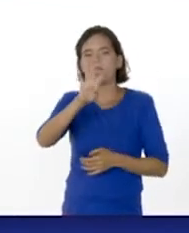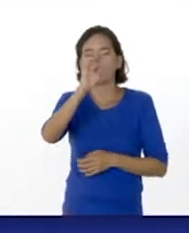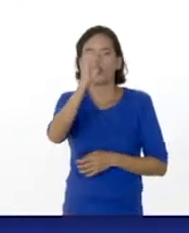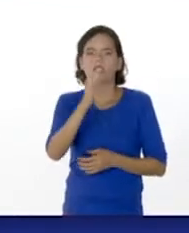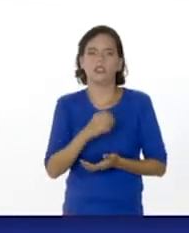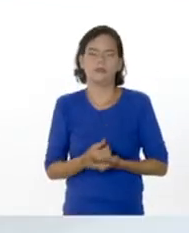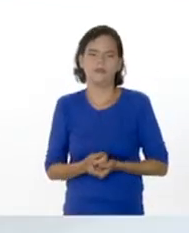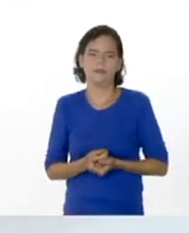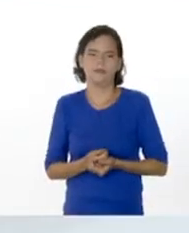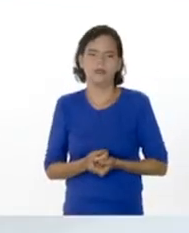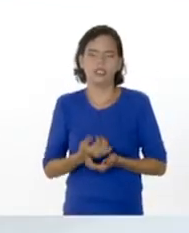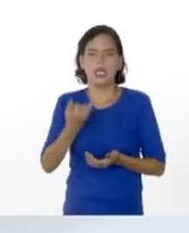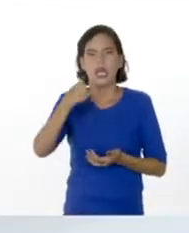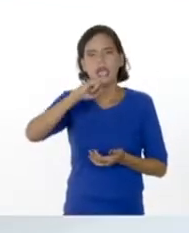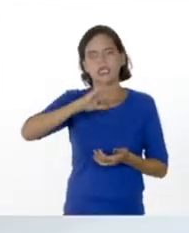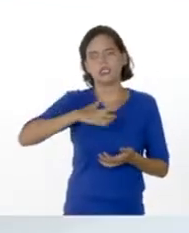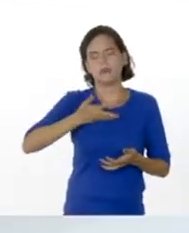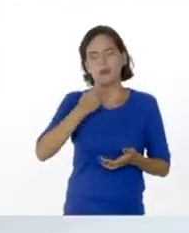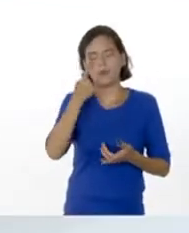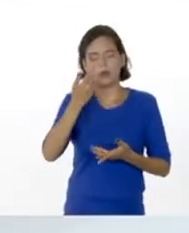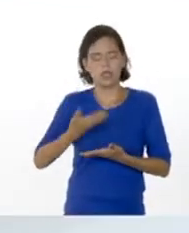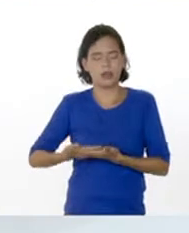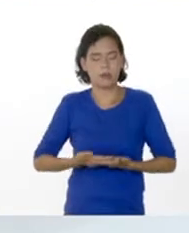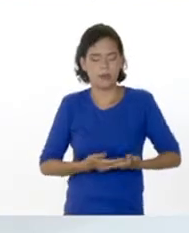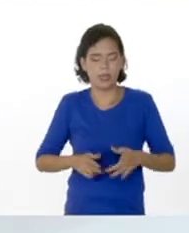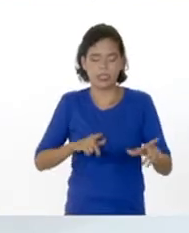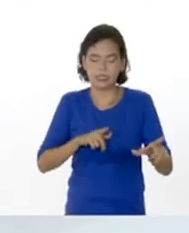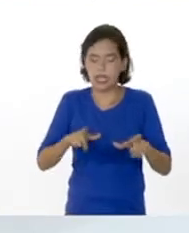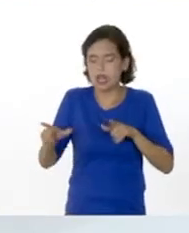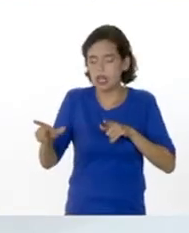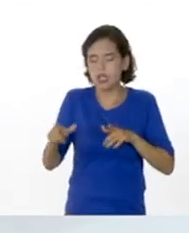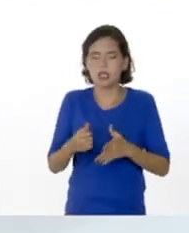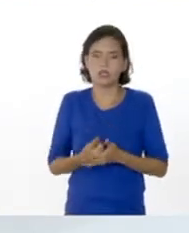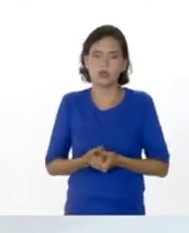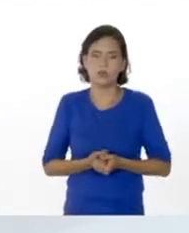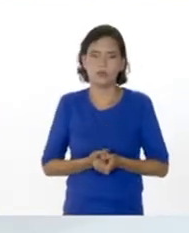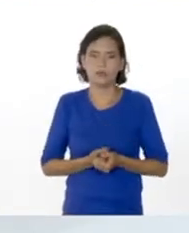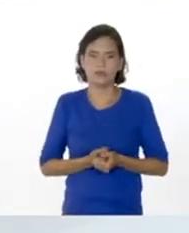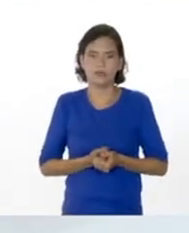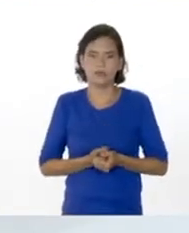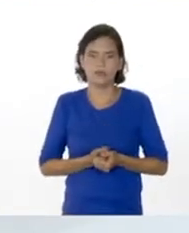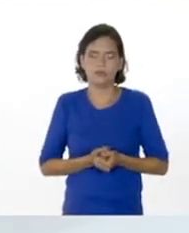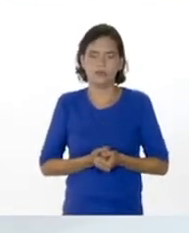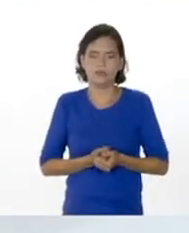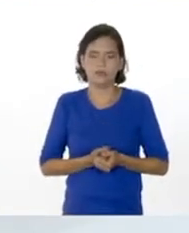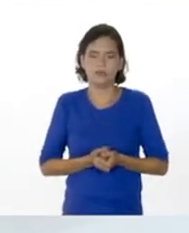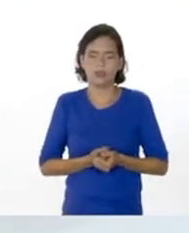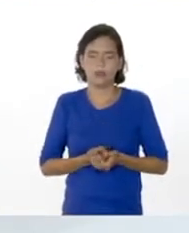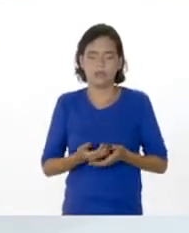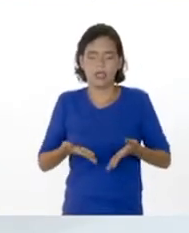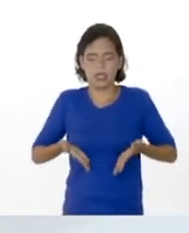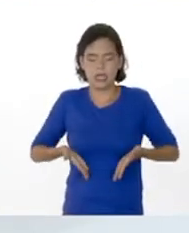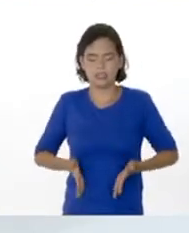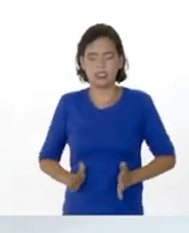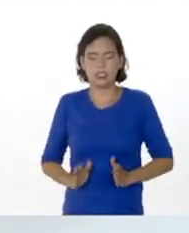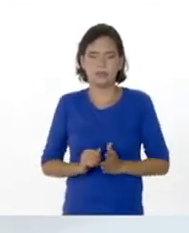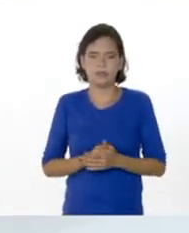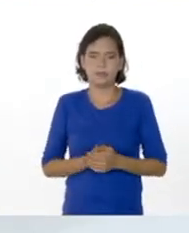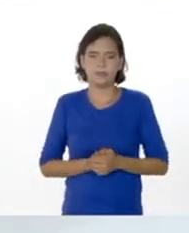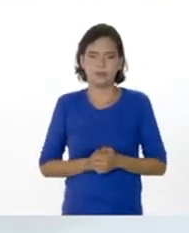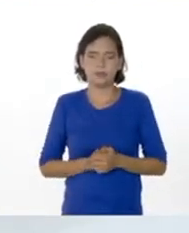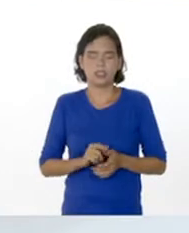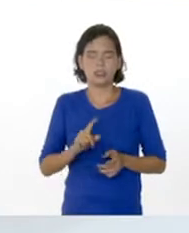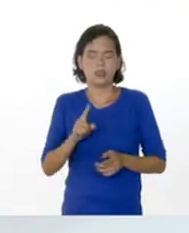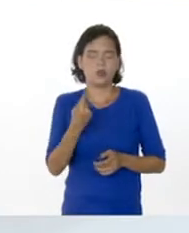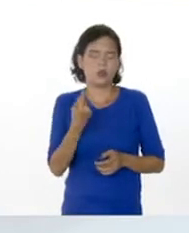40. Allí ya se puede dar porque el bebé está completamente listo para dar su proceso de nacimiento. Lo único que